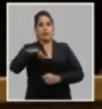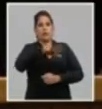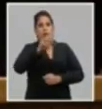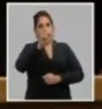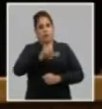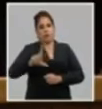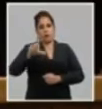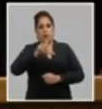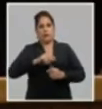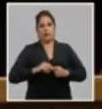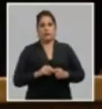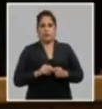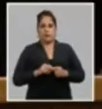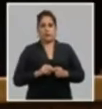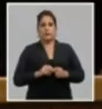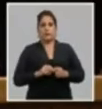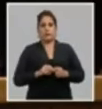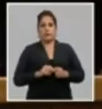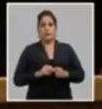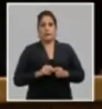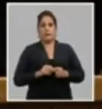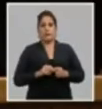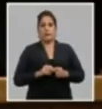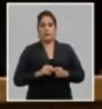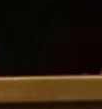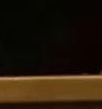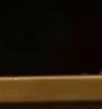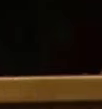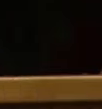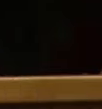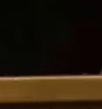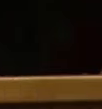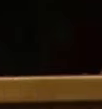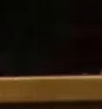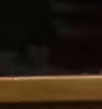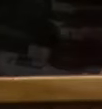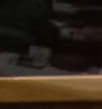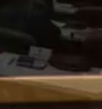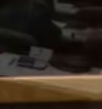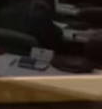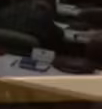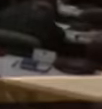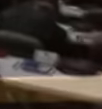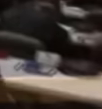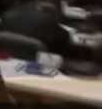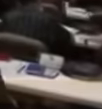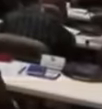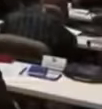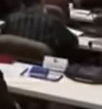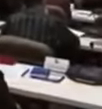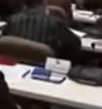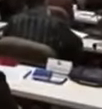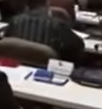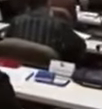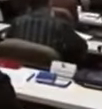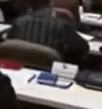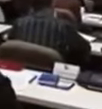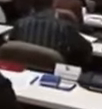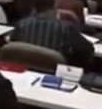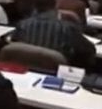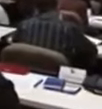socialista forjado durante el proceso revolucionario en función de materializar la visión de la nación